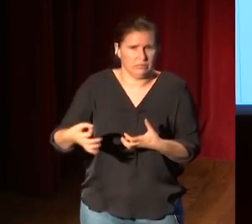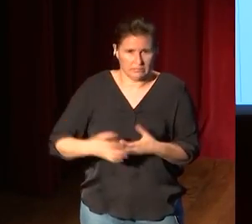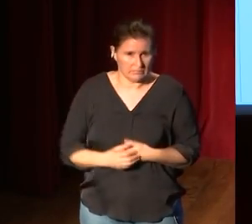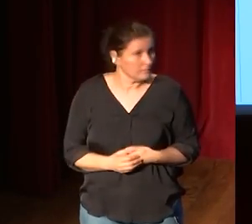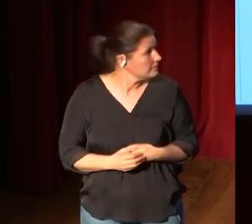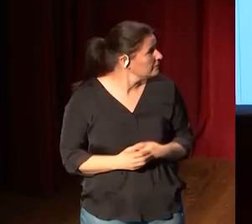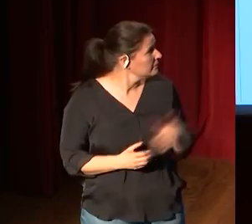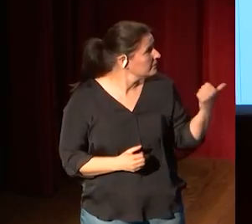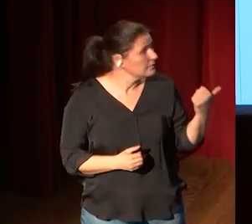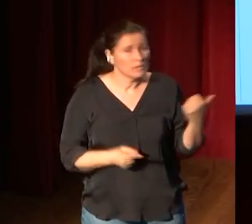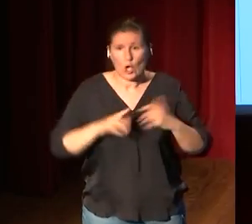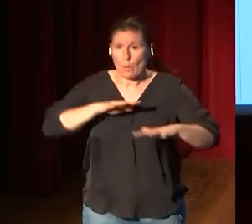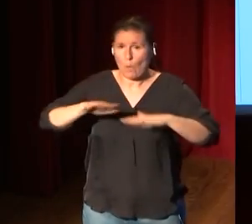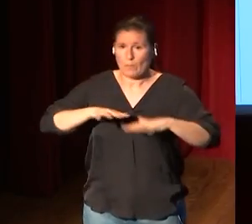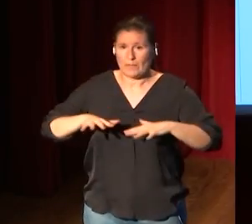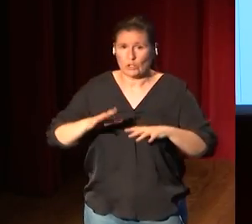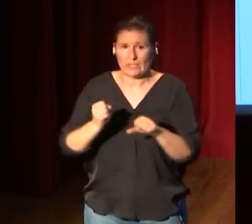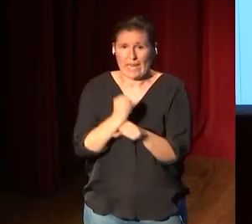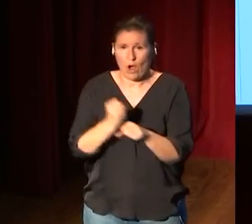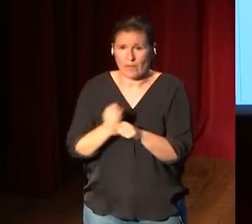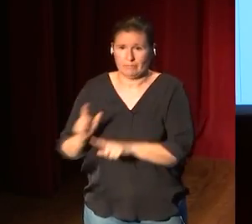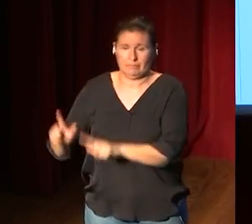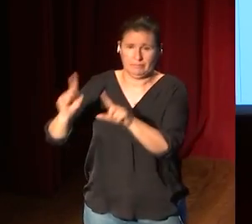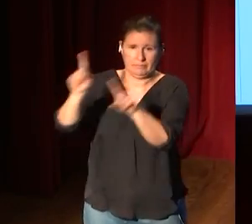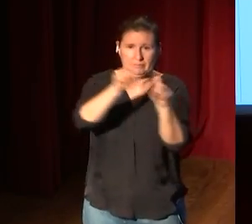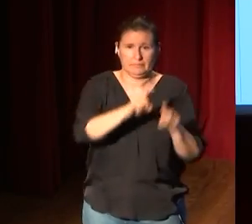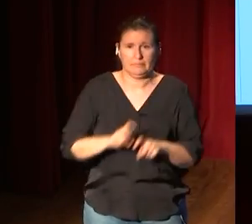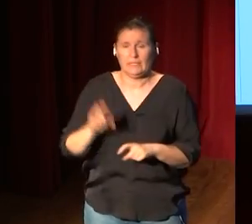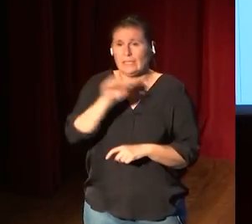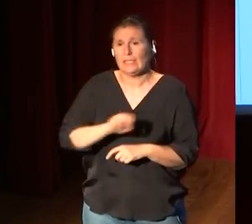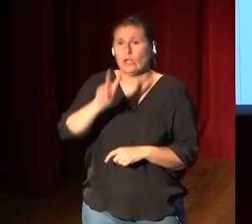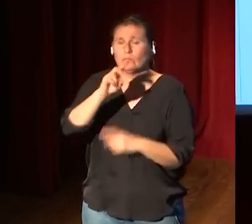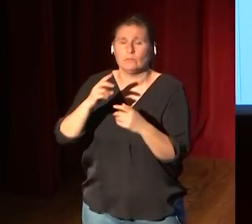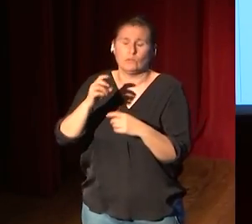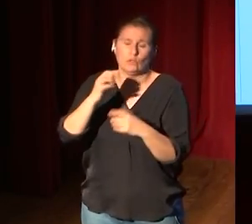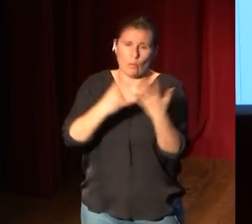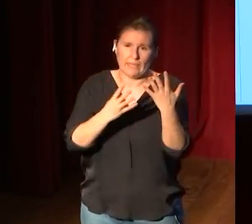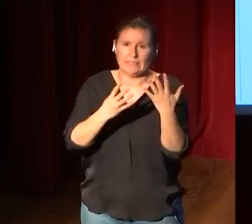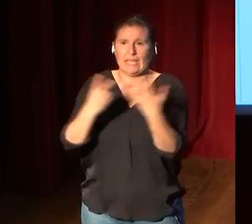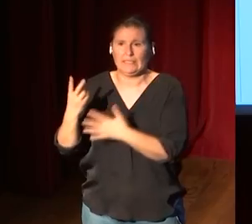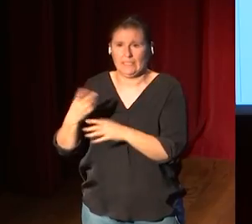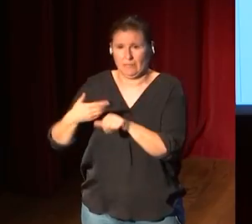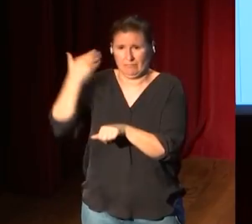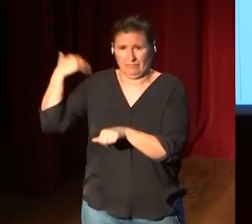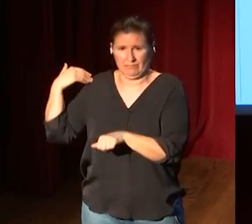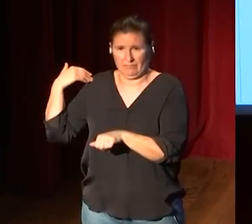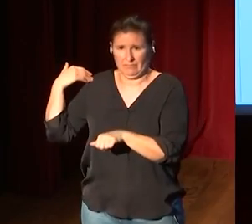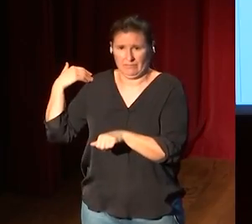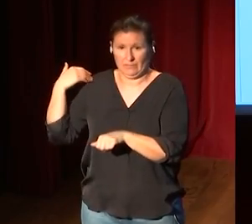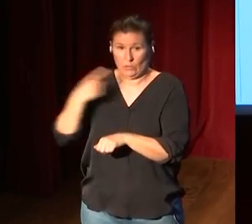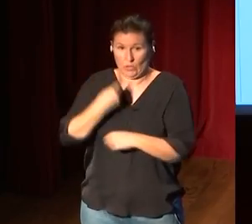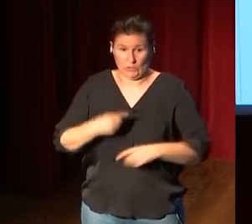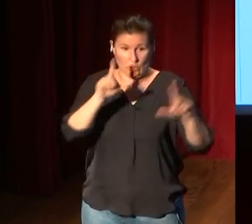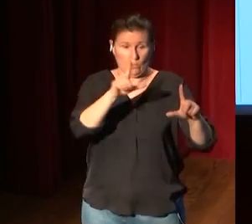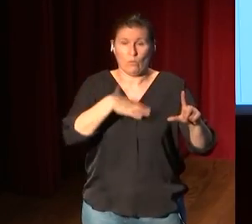aquí están los movimientos de la obra desde el año 97 de la Bacanal de los Andrios con esto podemos pintar en un